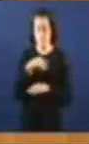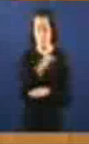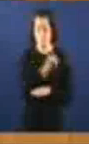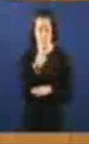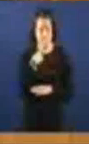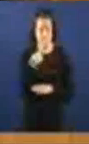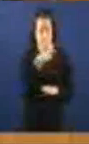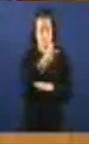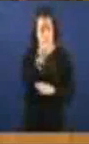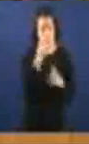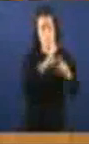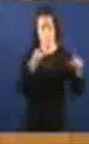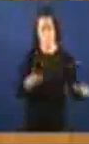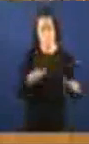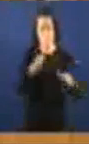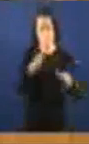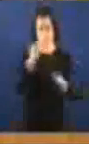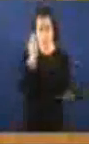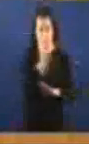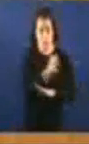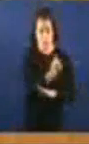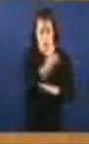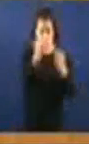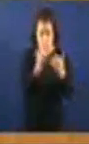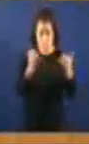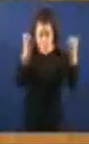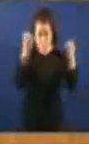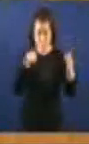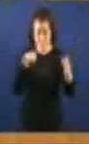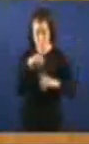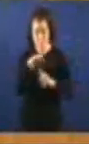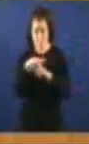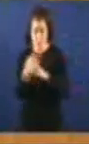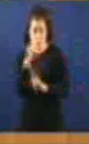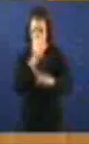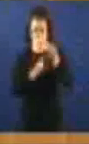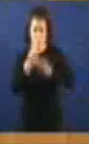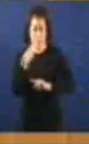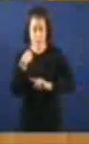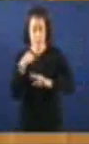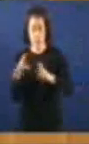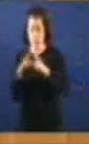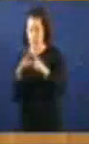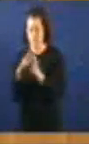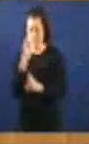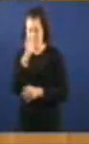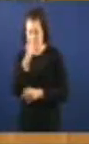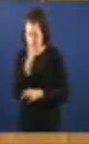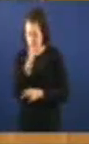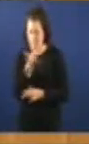As plataformas de afectados por este grave problema que mesmo socialmente unha tragedia